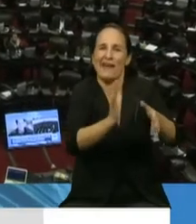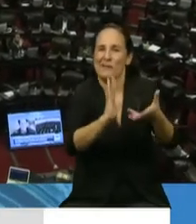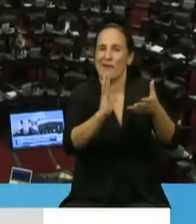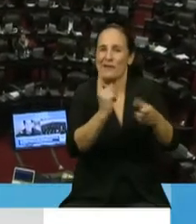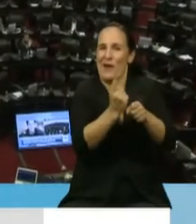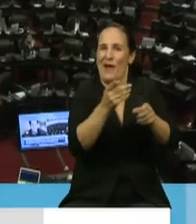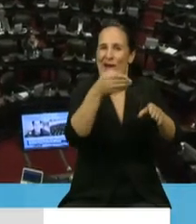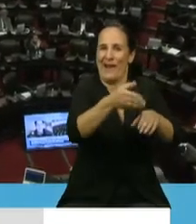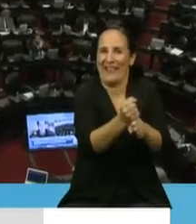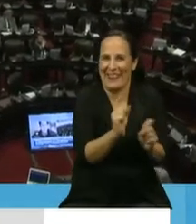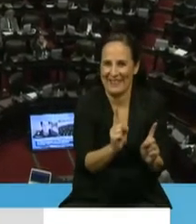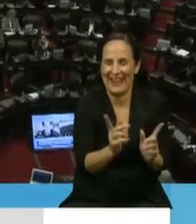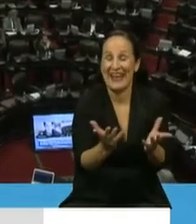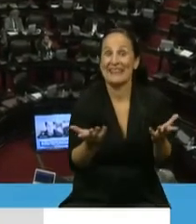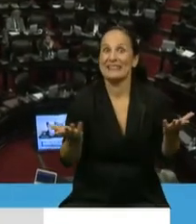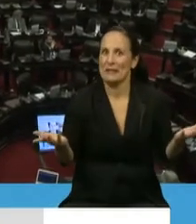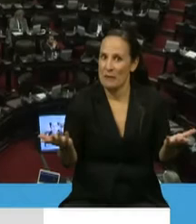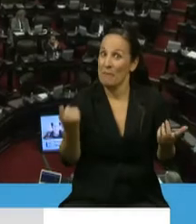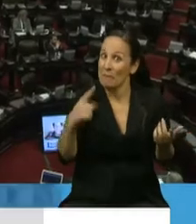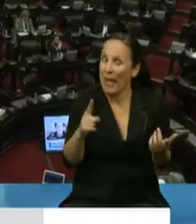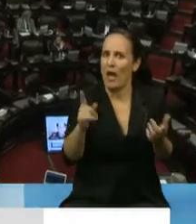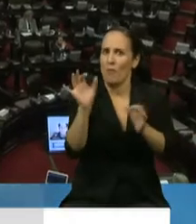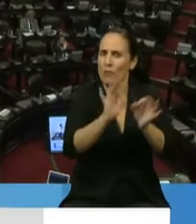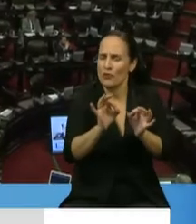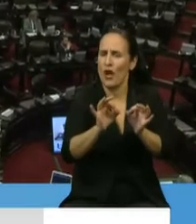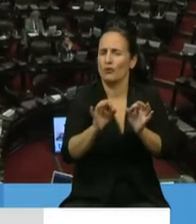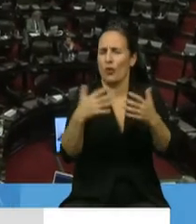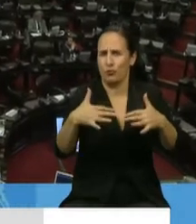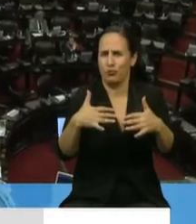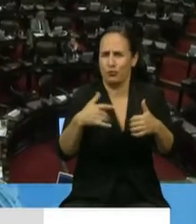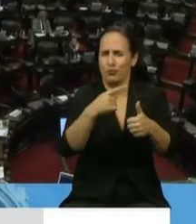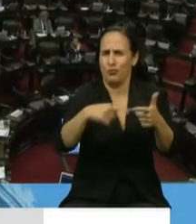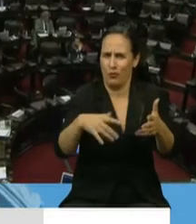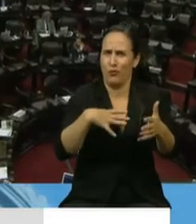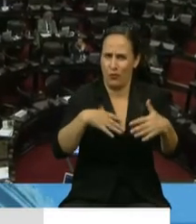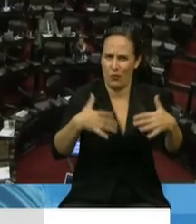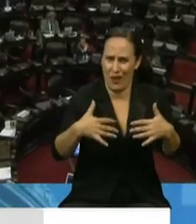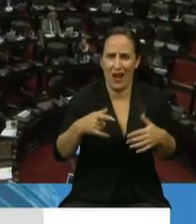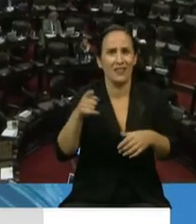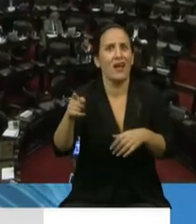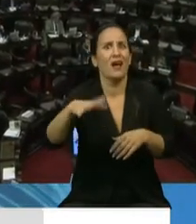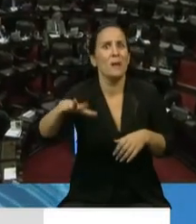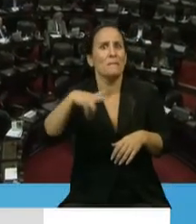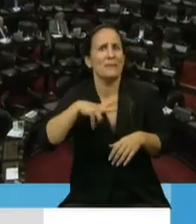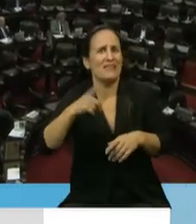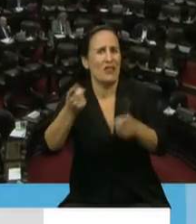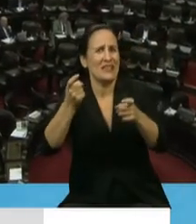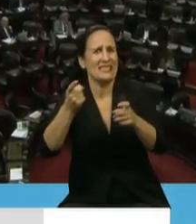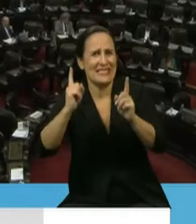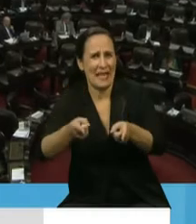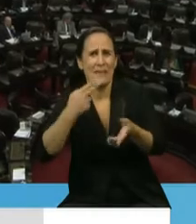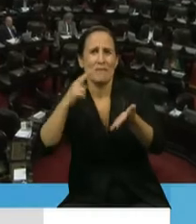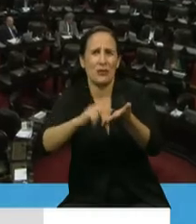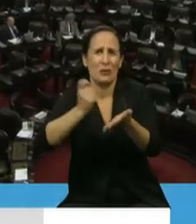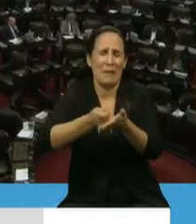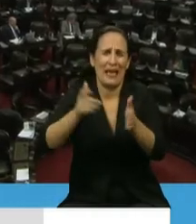Pero digo, hay muchos proyectos por tratar y hay mucho alivio fiscal por llevar al sector privado con medidas emergenciales